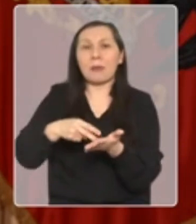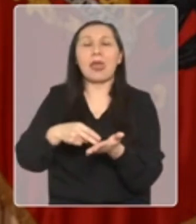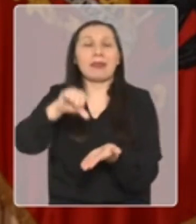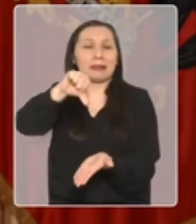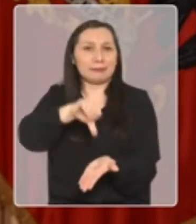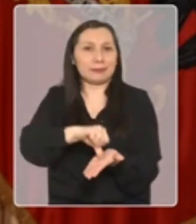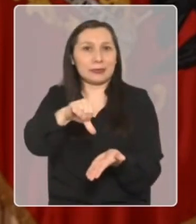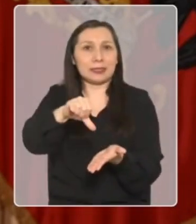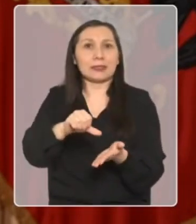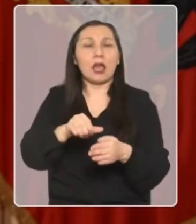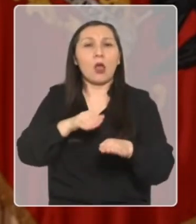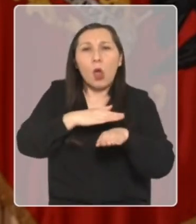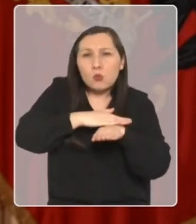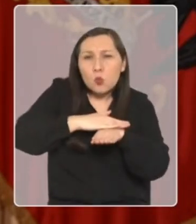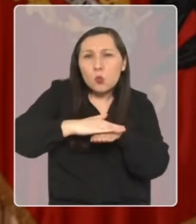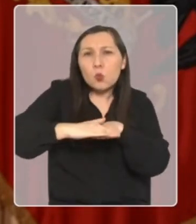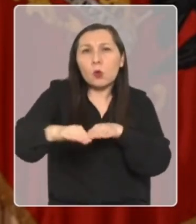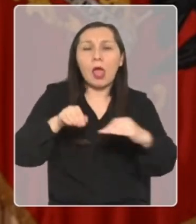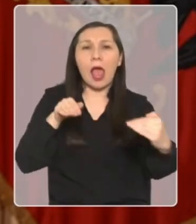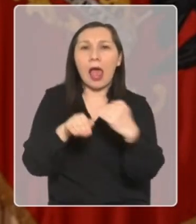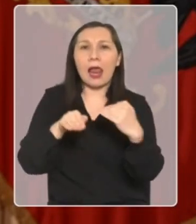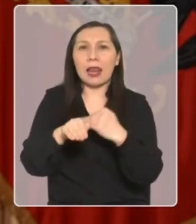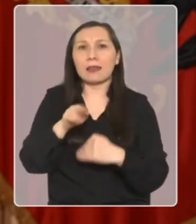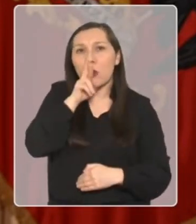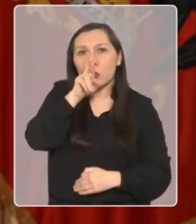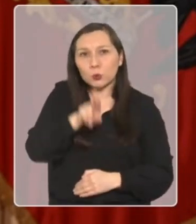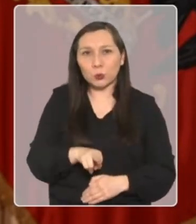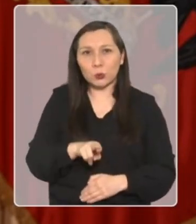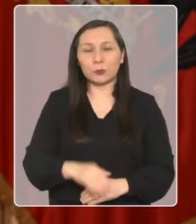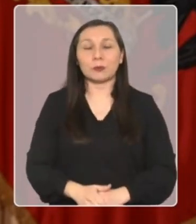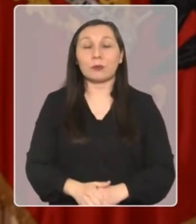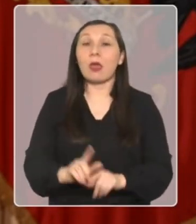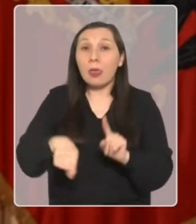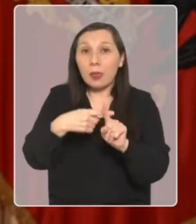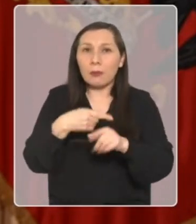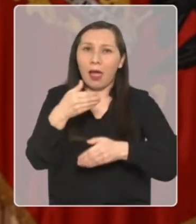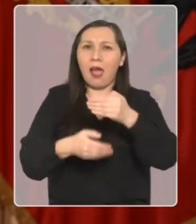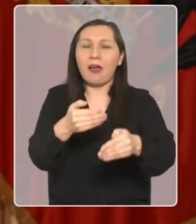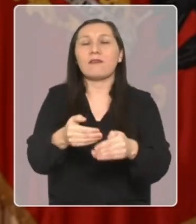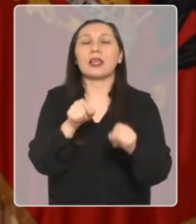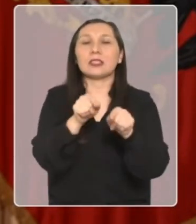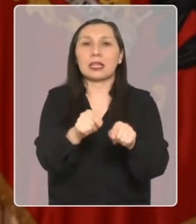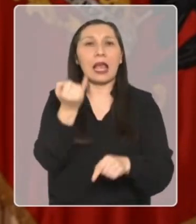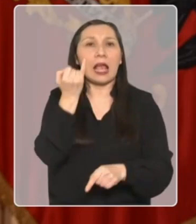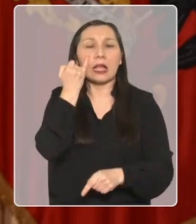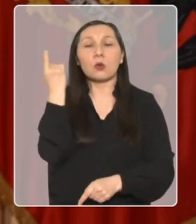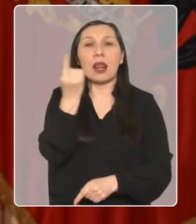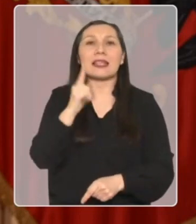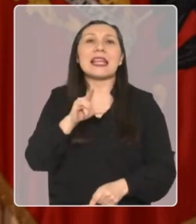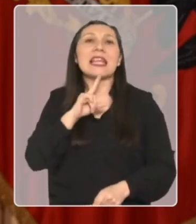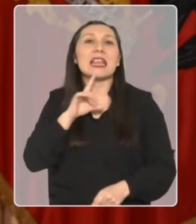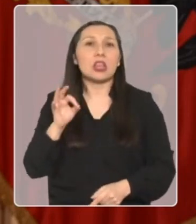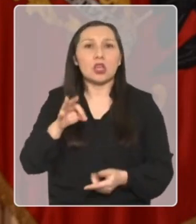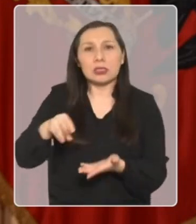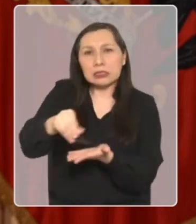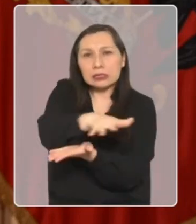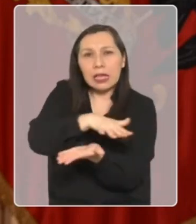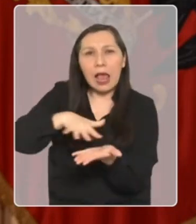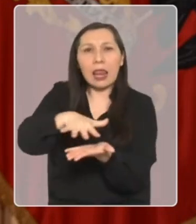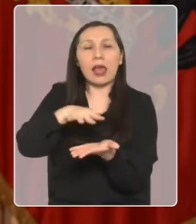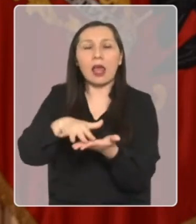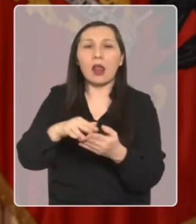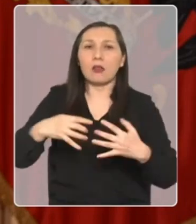pavimentación de la carretera austral. Además, avanzaremos en la implementación del Instituto Nacional del Litio y Salares.